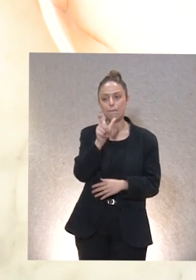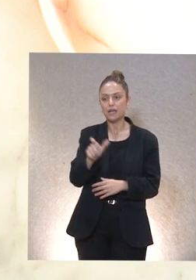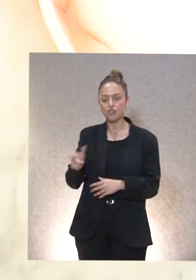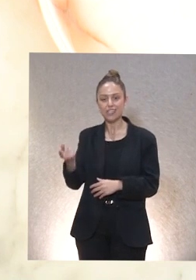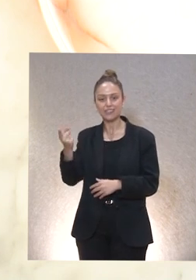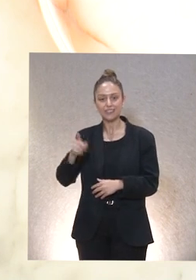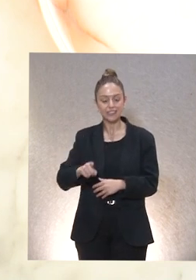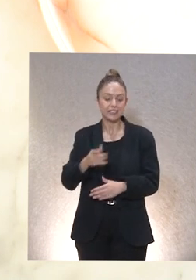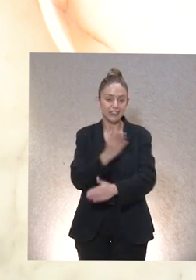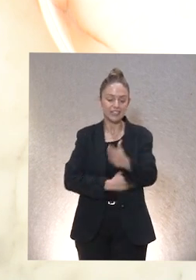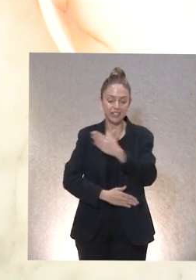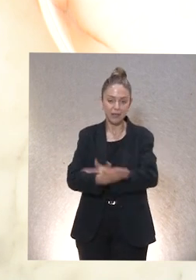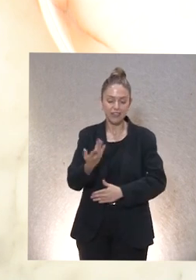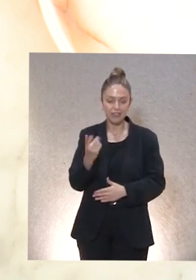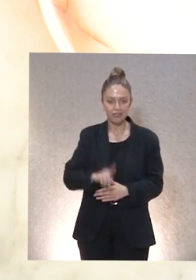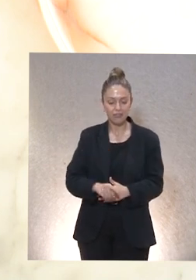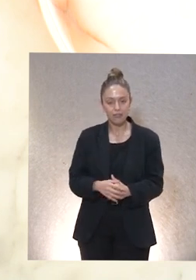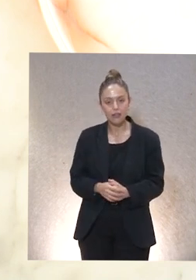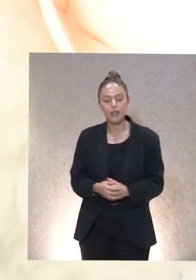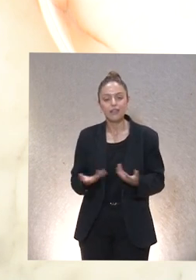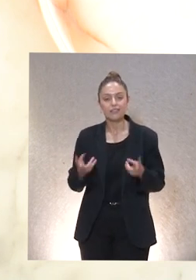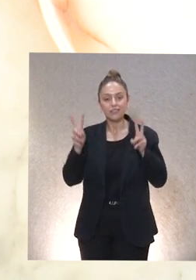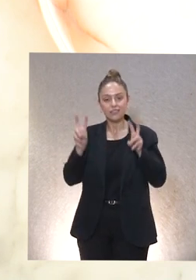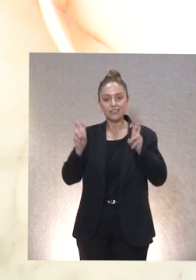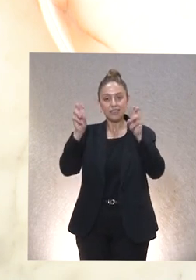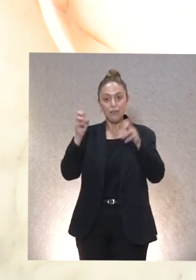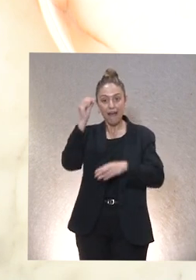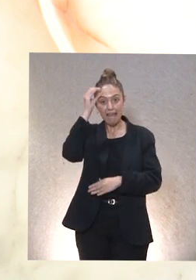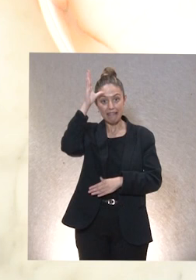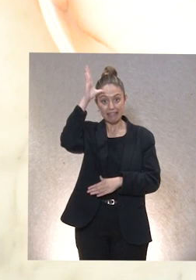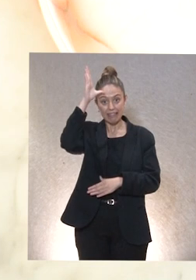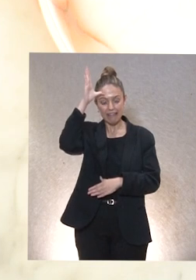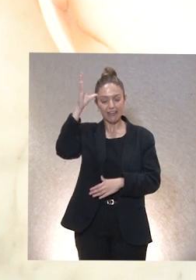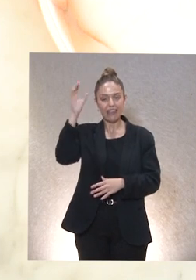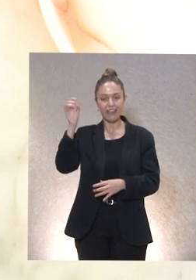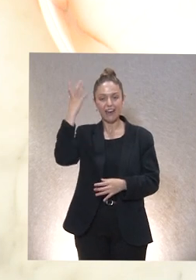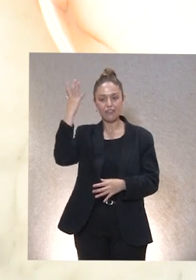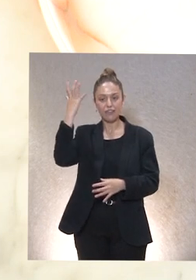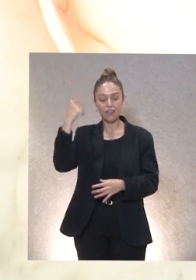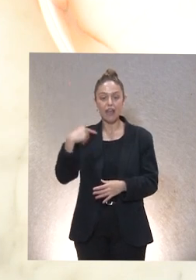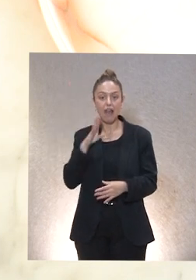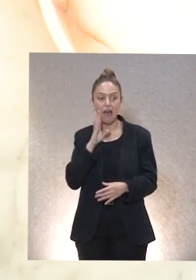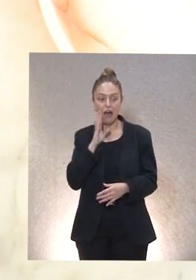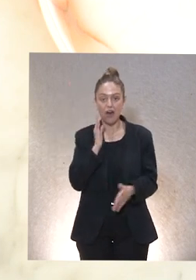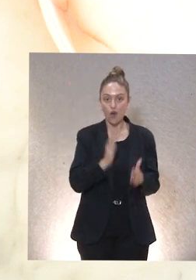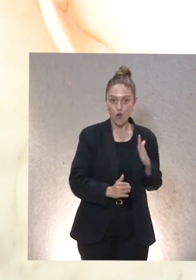discapacitadas temas sobre inteligencia artificial ya hemos oído el robot